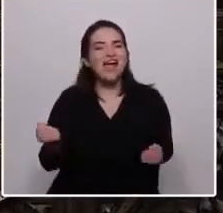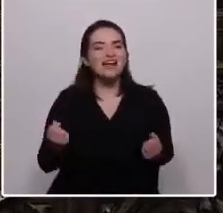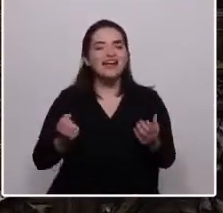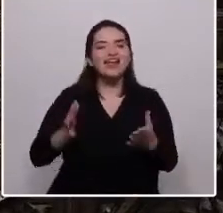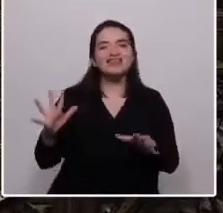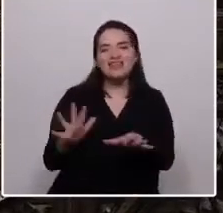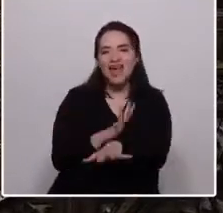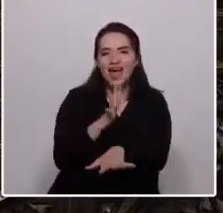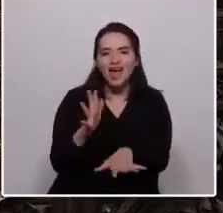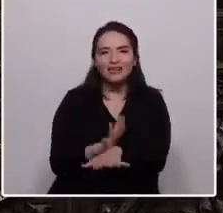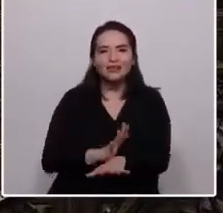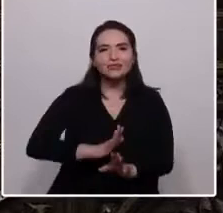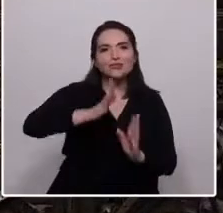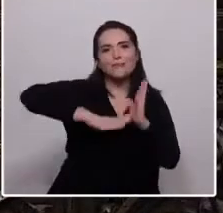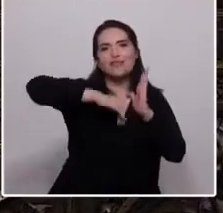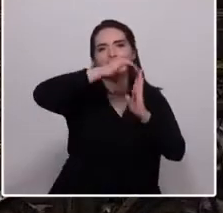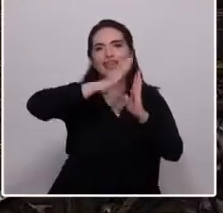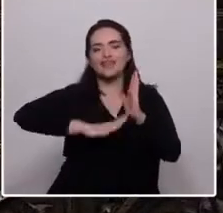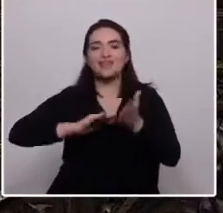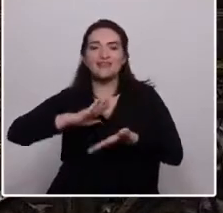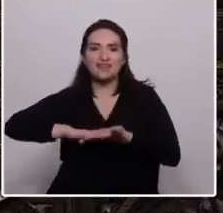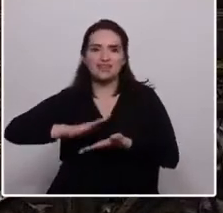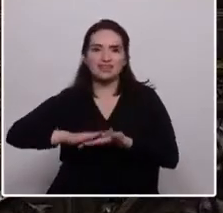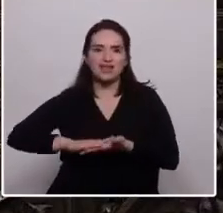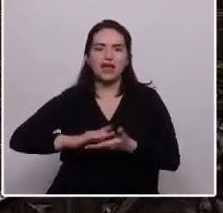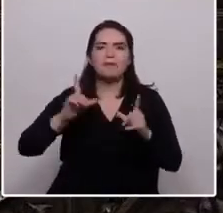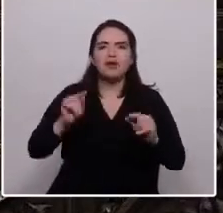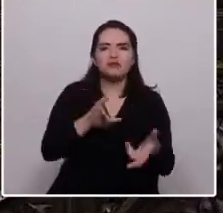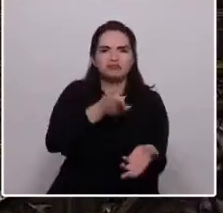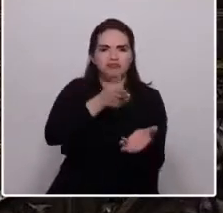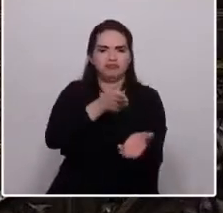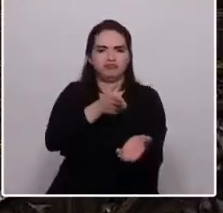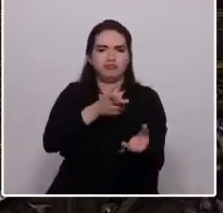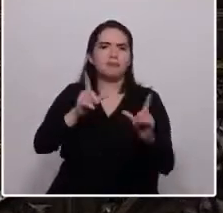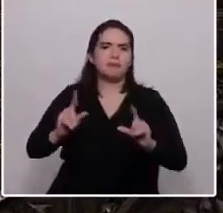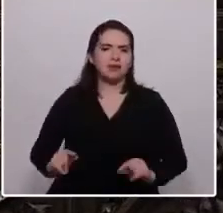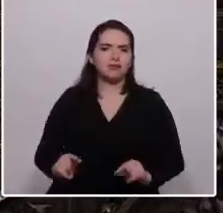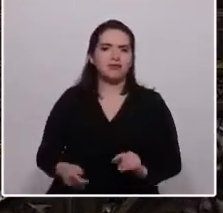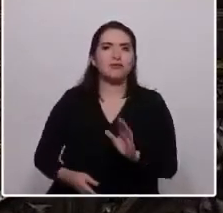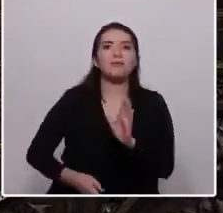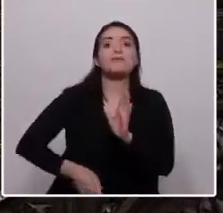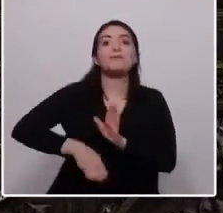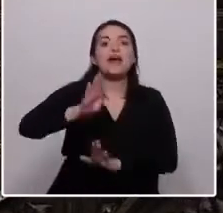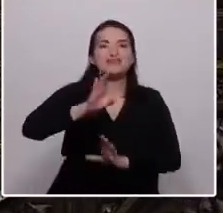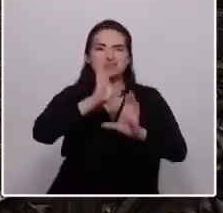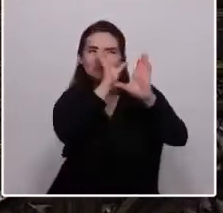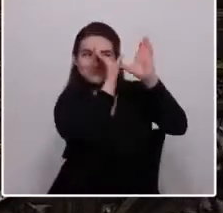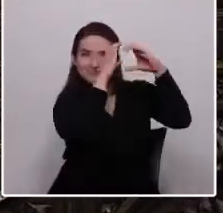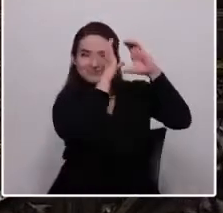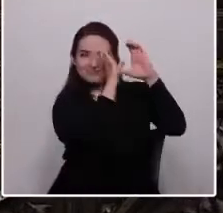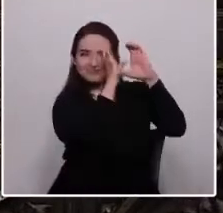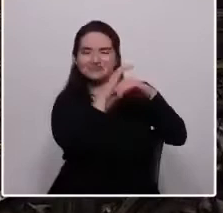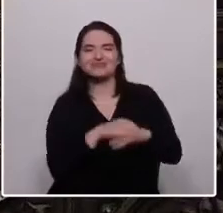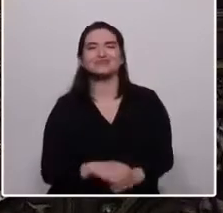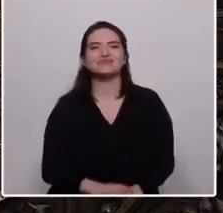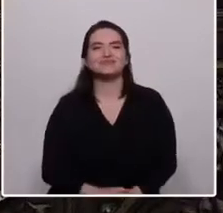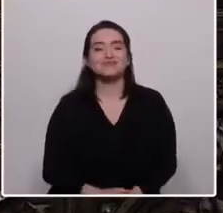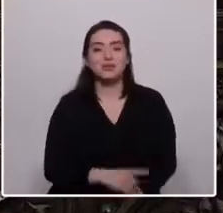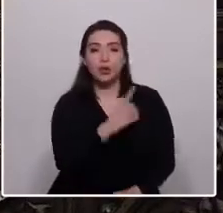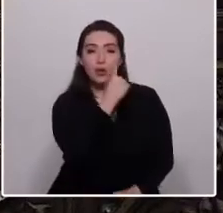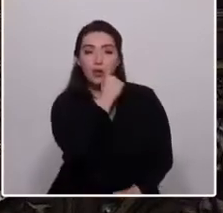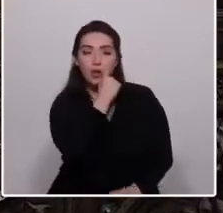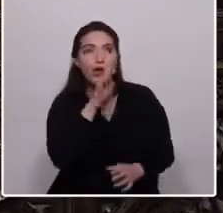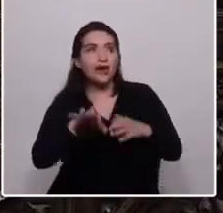de murales y de fiestas, con menos armas para disparar y más telescopios para clavar nuestro ojo animal